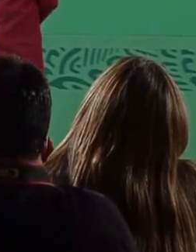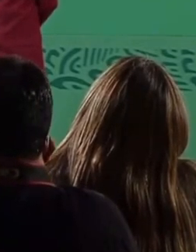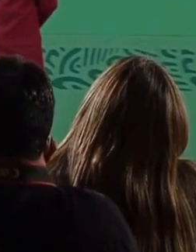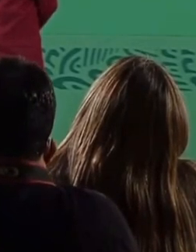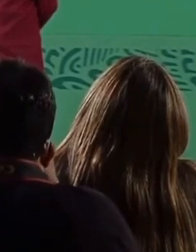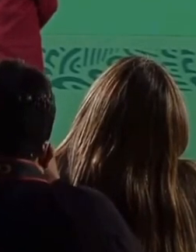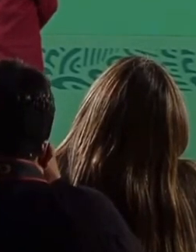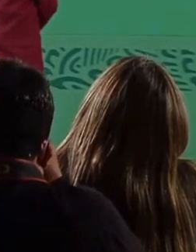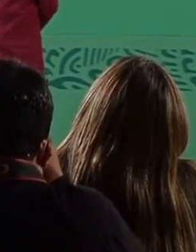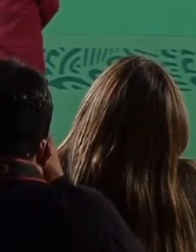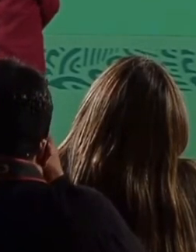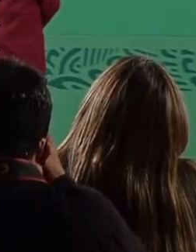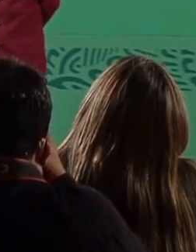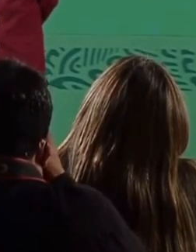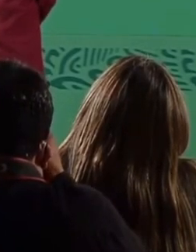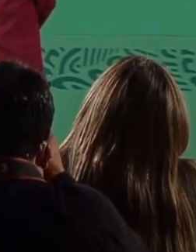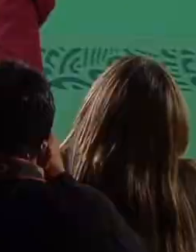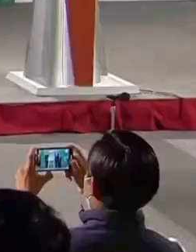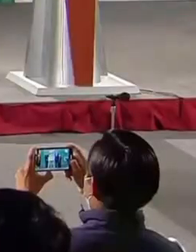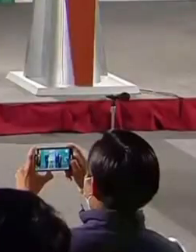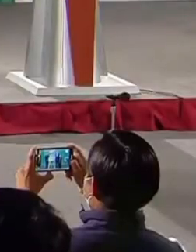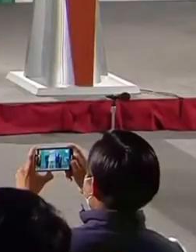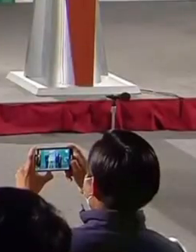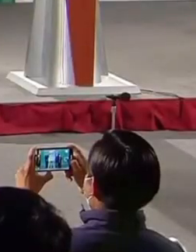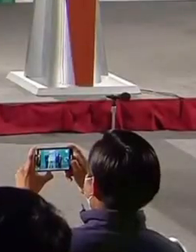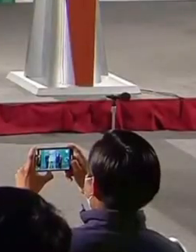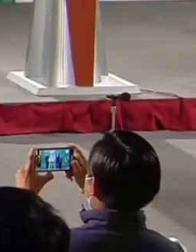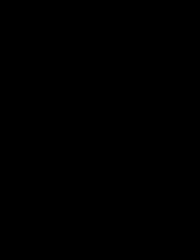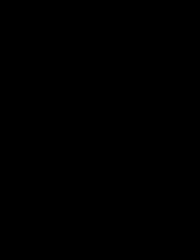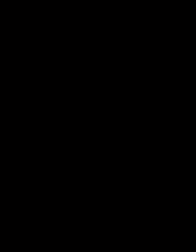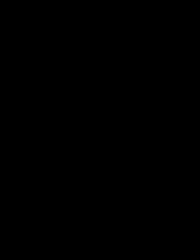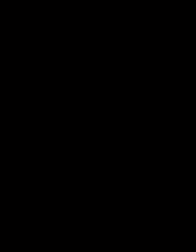¡Primi Mayor! ¡Papá de la Meca!